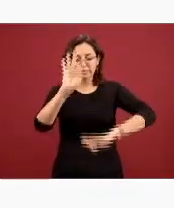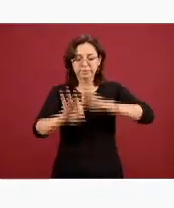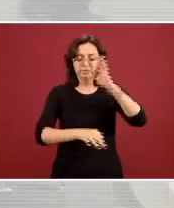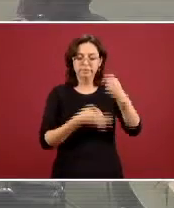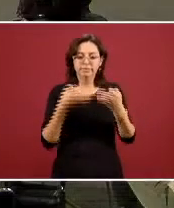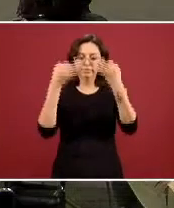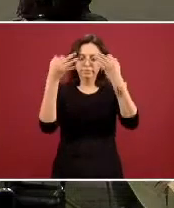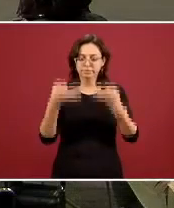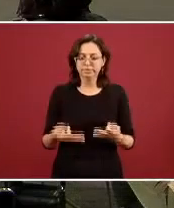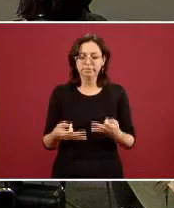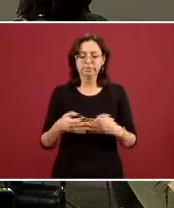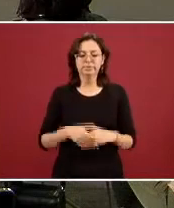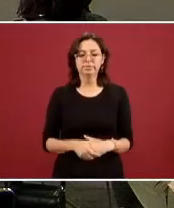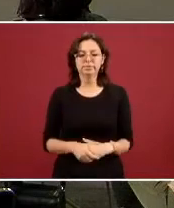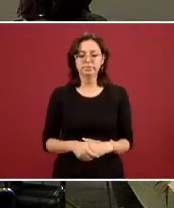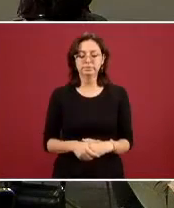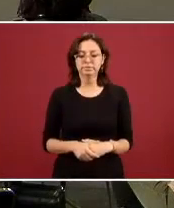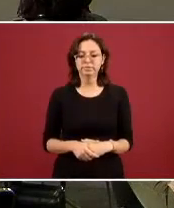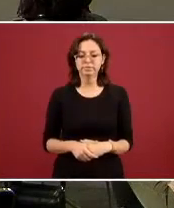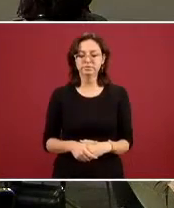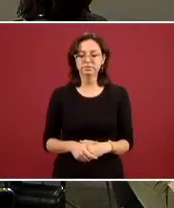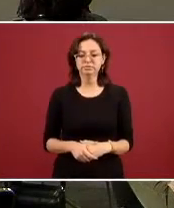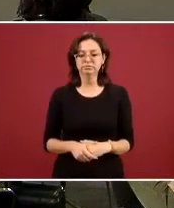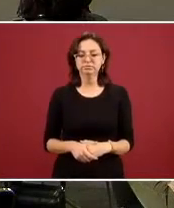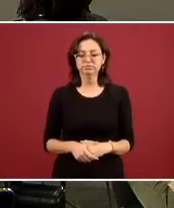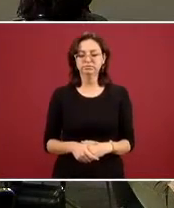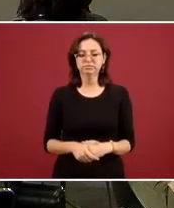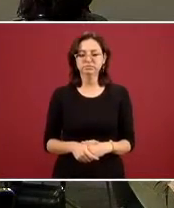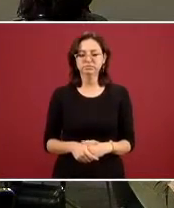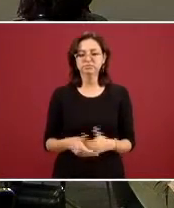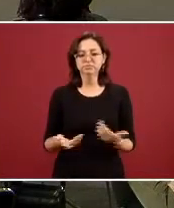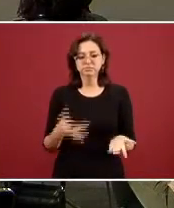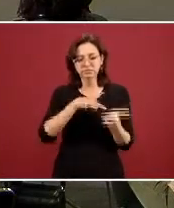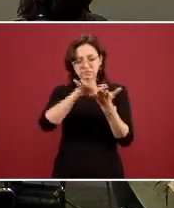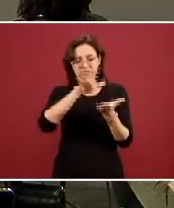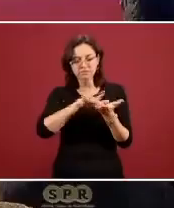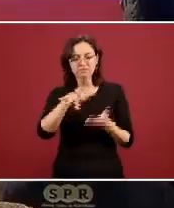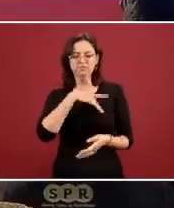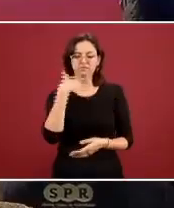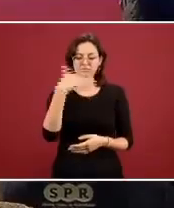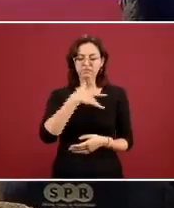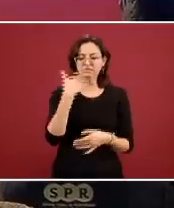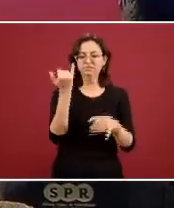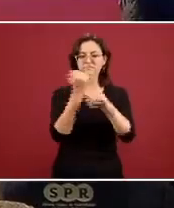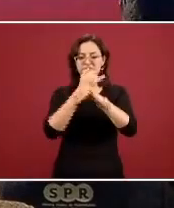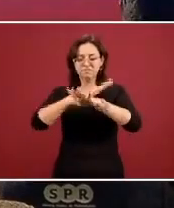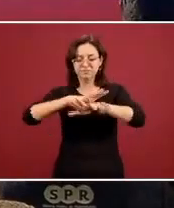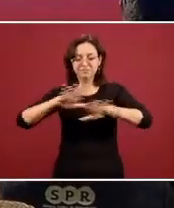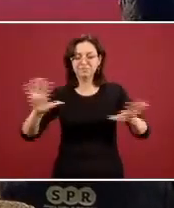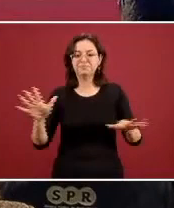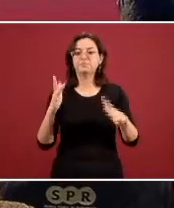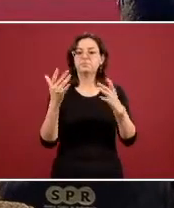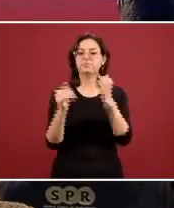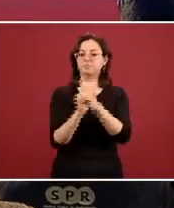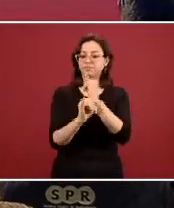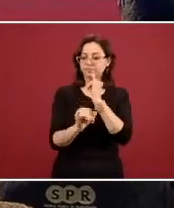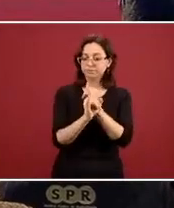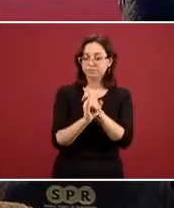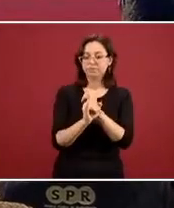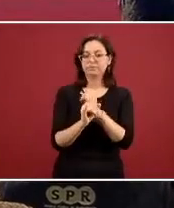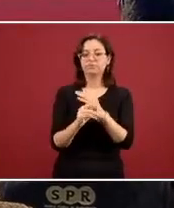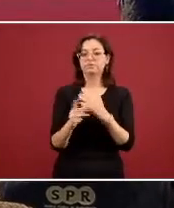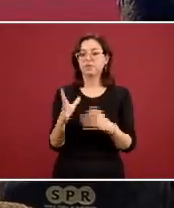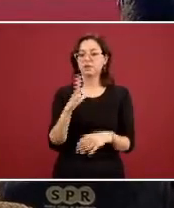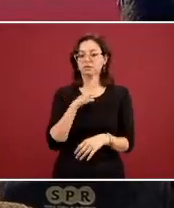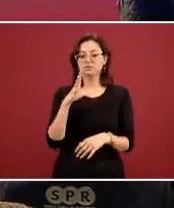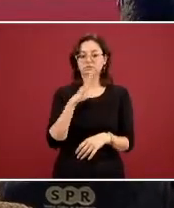de ellos para apoyo emocional para información por teléfono a través de redes sociales tenemos